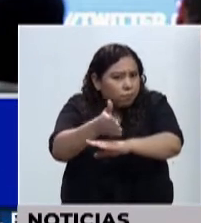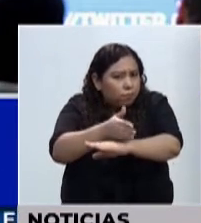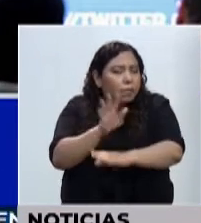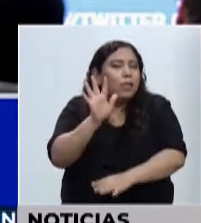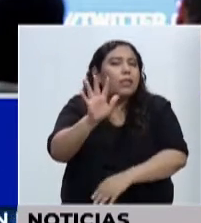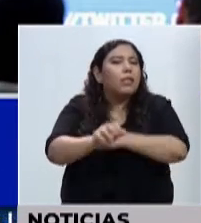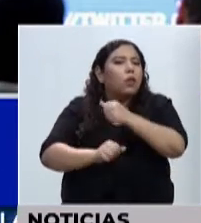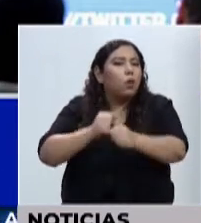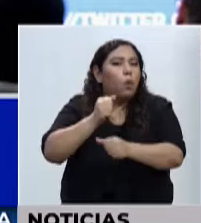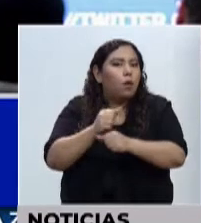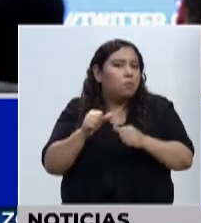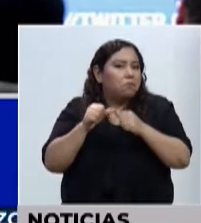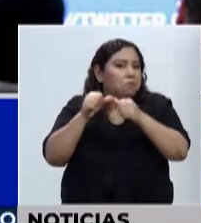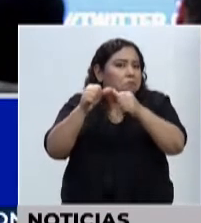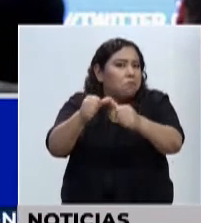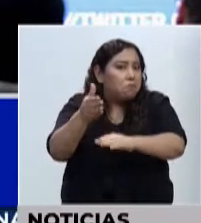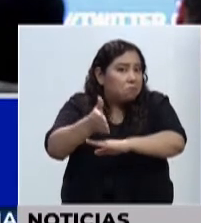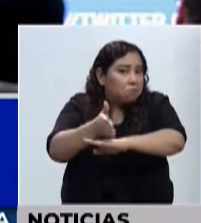años.